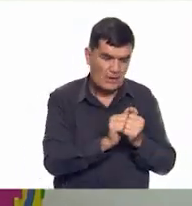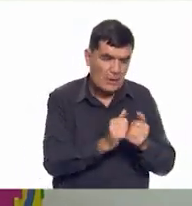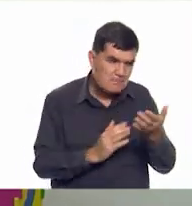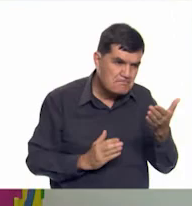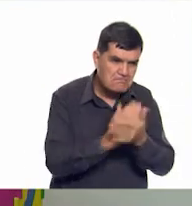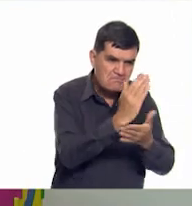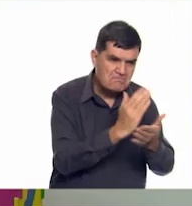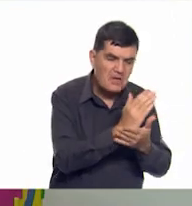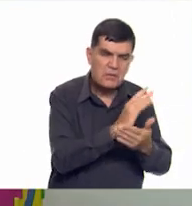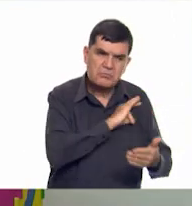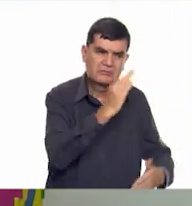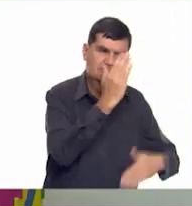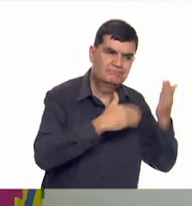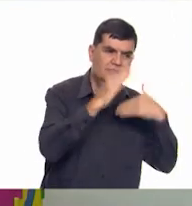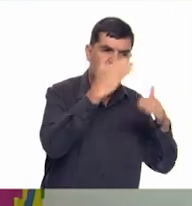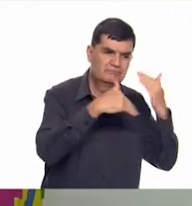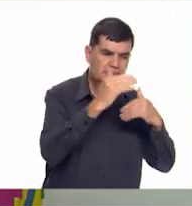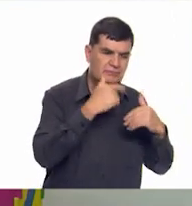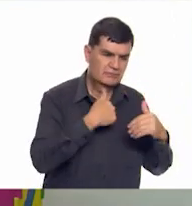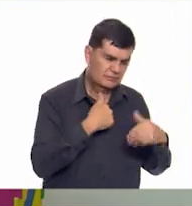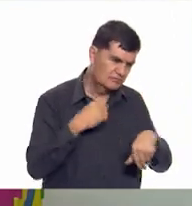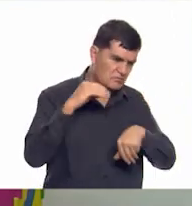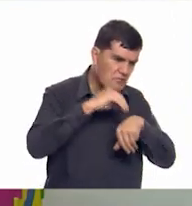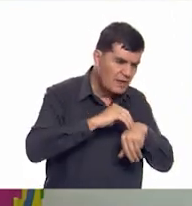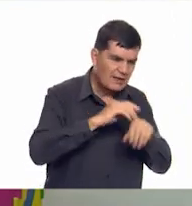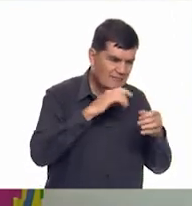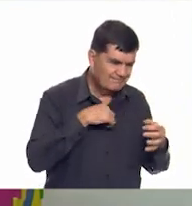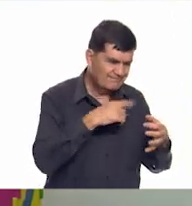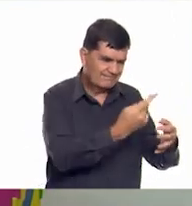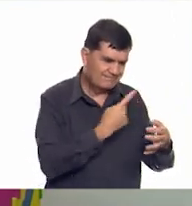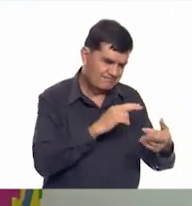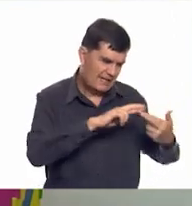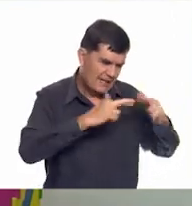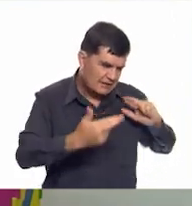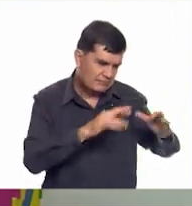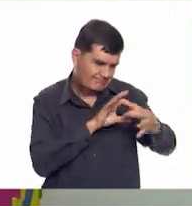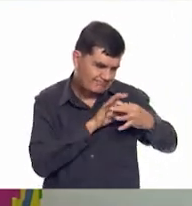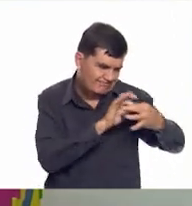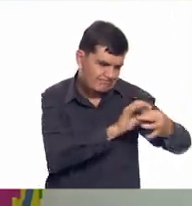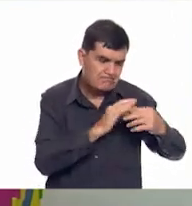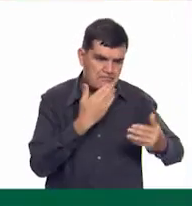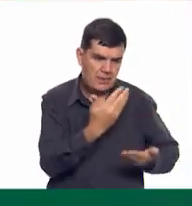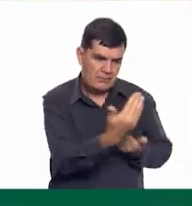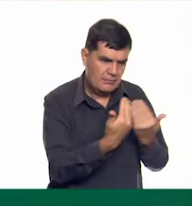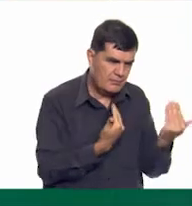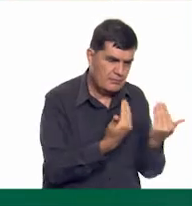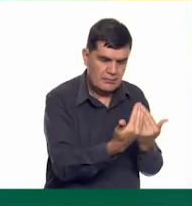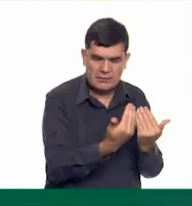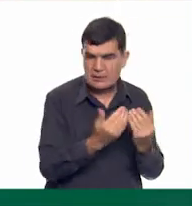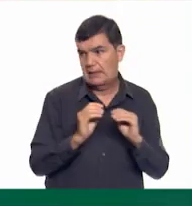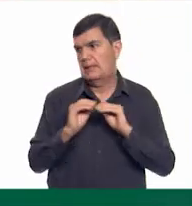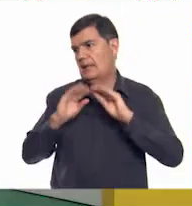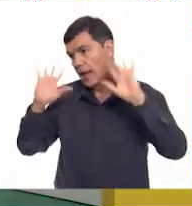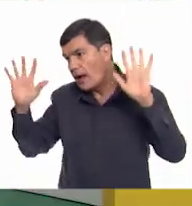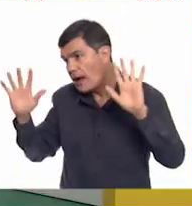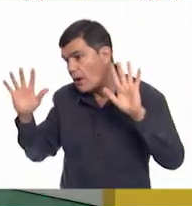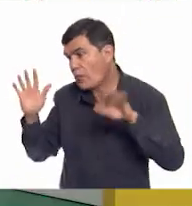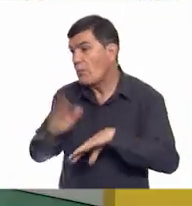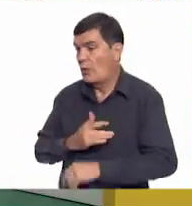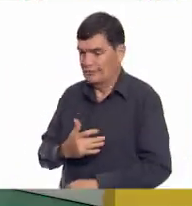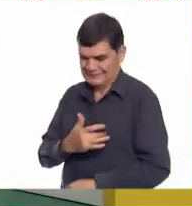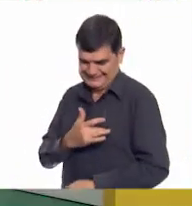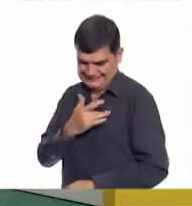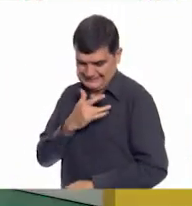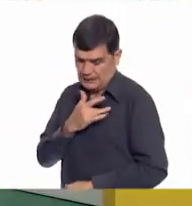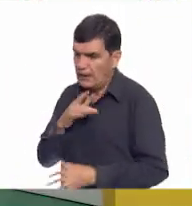metas y a su vez nos ayudan a establecer lazos para una mejor convivencia. Claro, porque los sentimientos